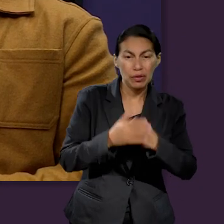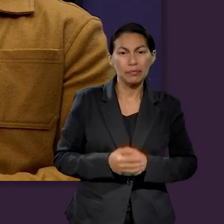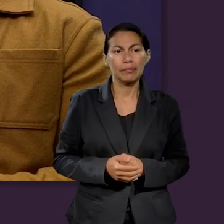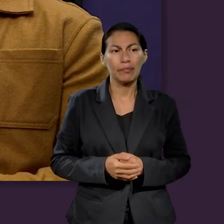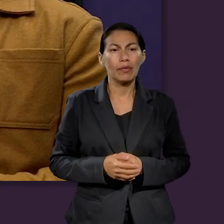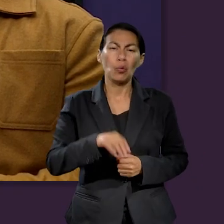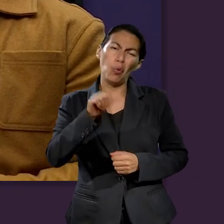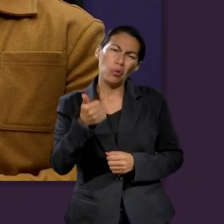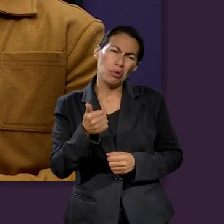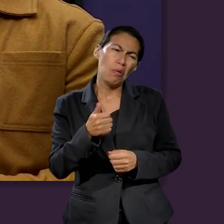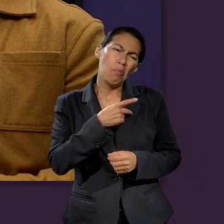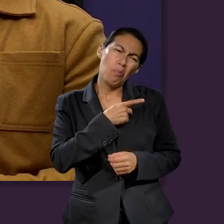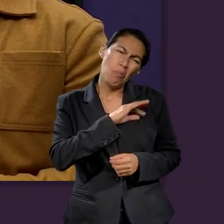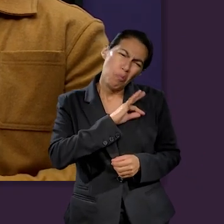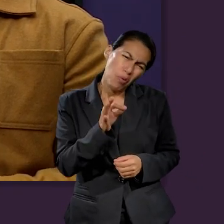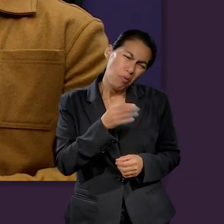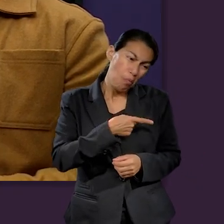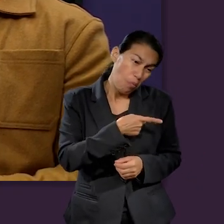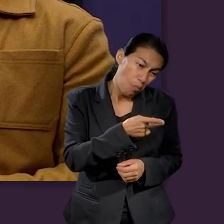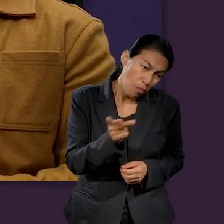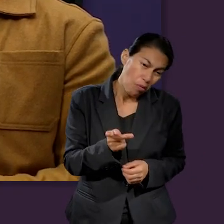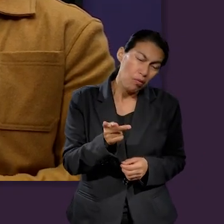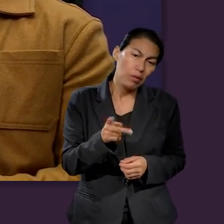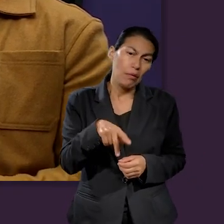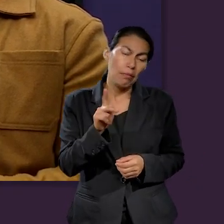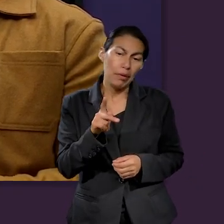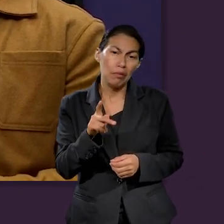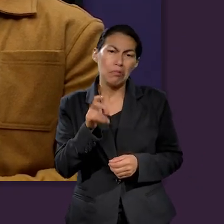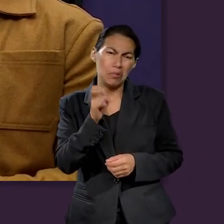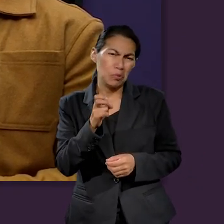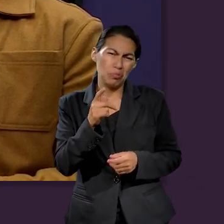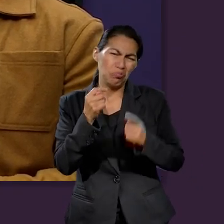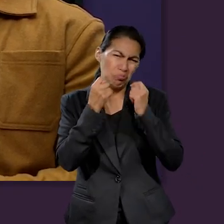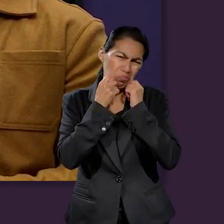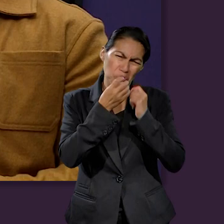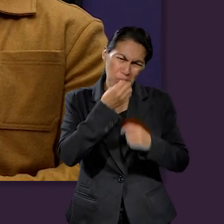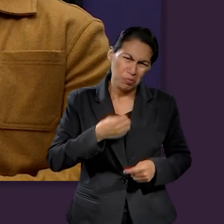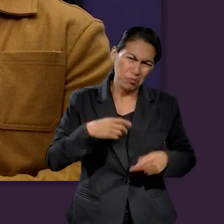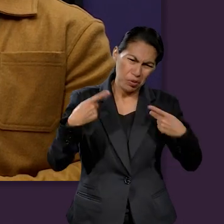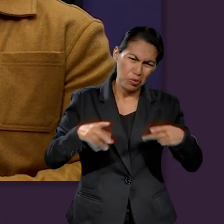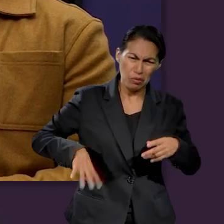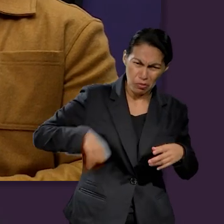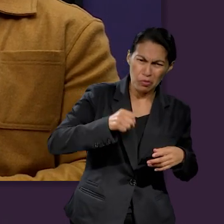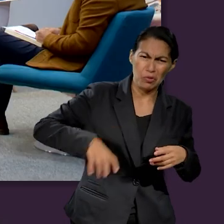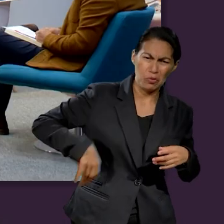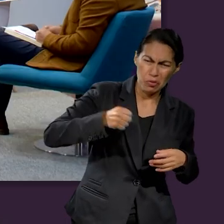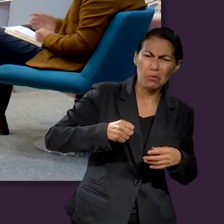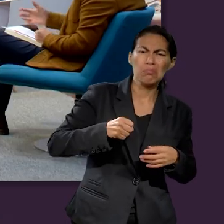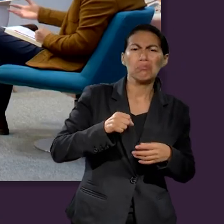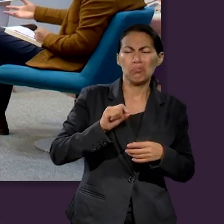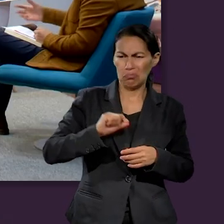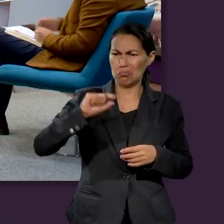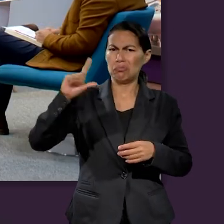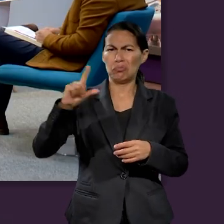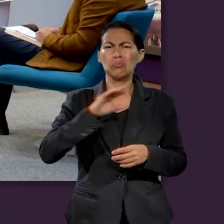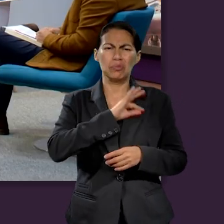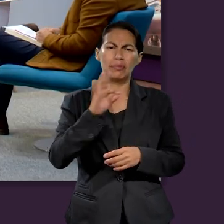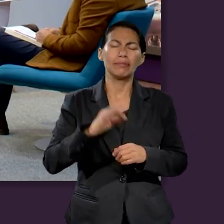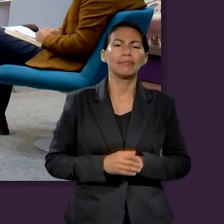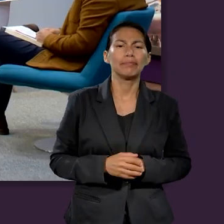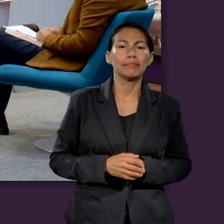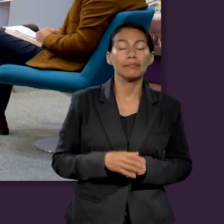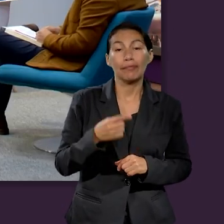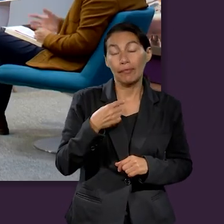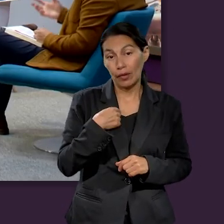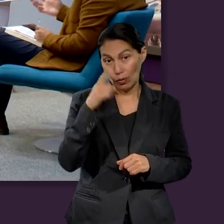haber nacido en una familia pobre, el cual existe esperanza, el cual uno puede salir de esa pobreza o de esas deudas.